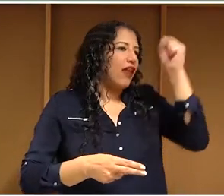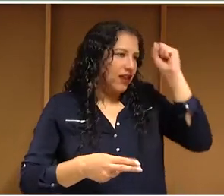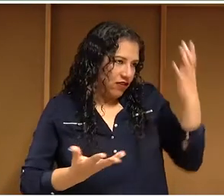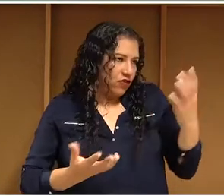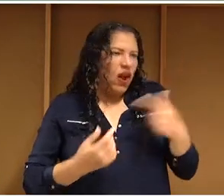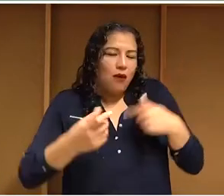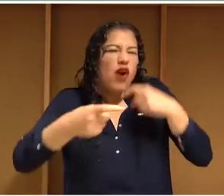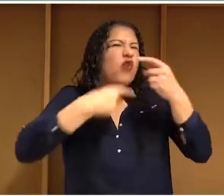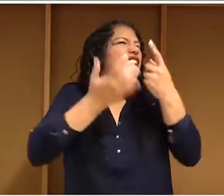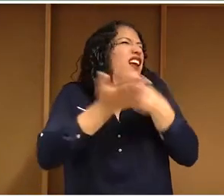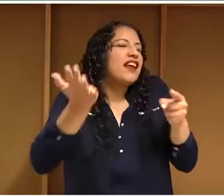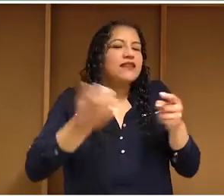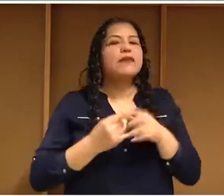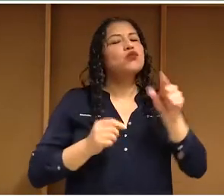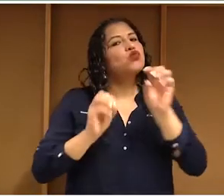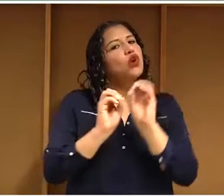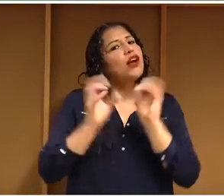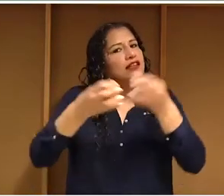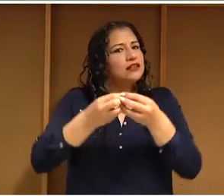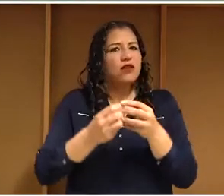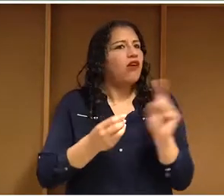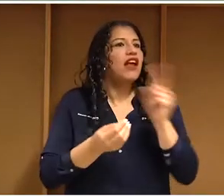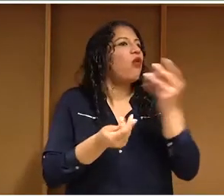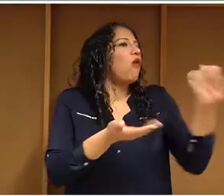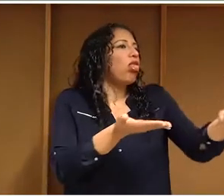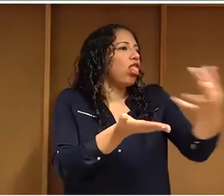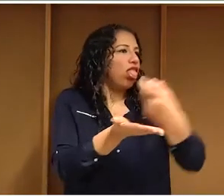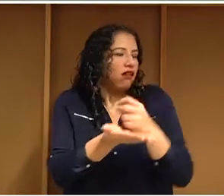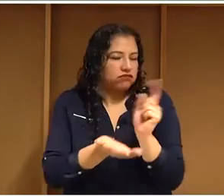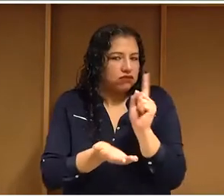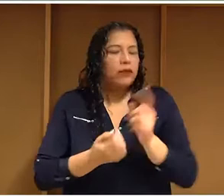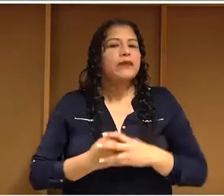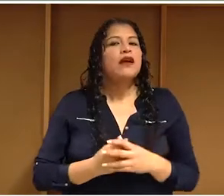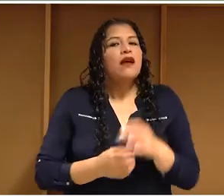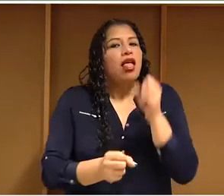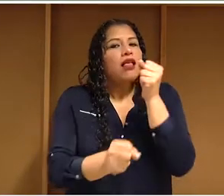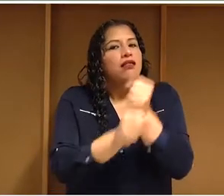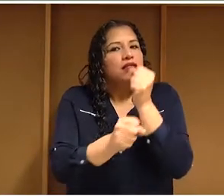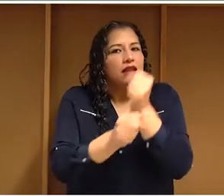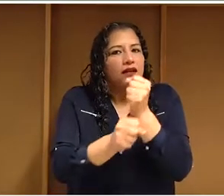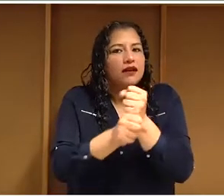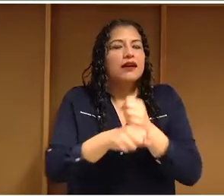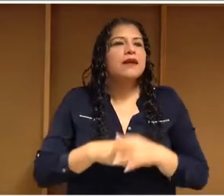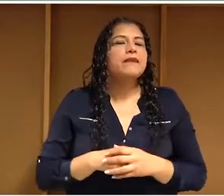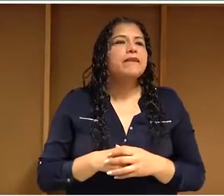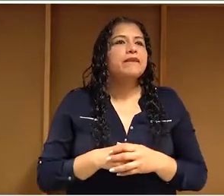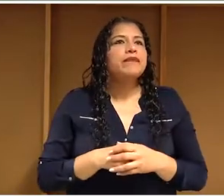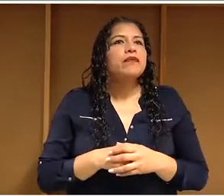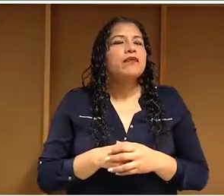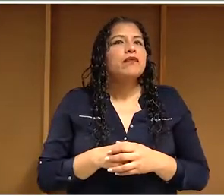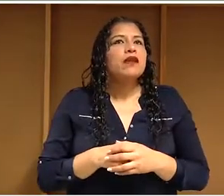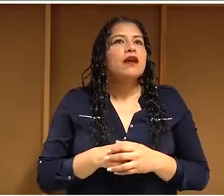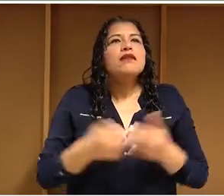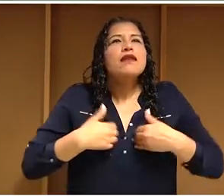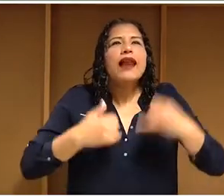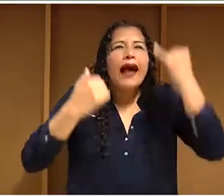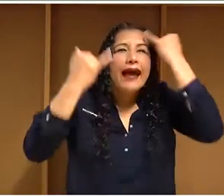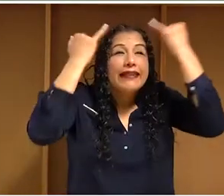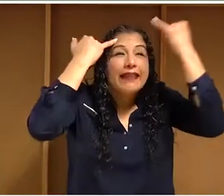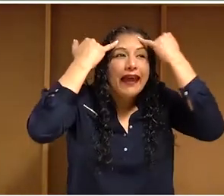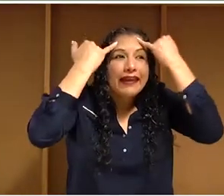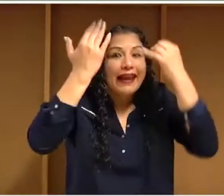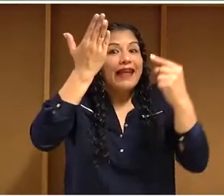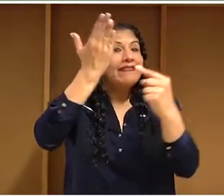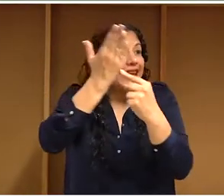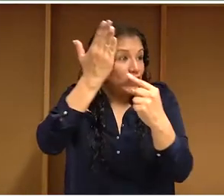les voy a contar. Hiperderecho es una organización sin fines de lucro que está fundada sobre la idea de que la tecnología,